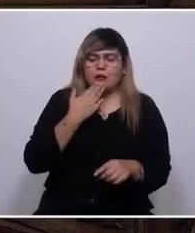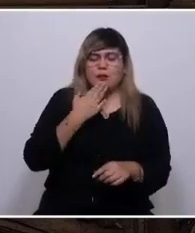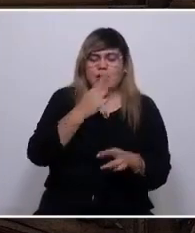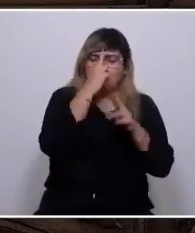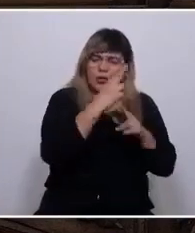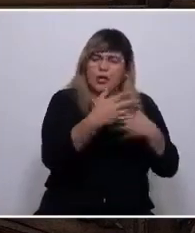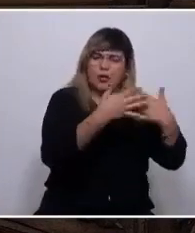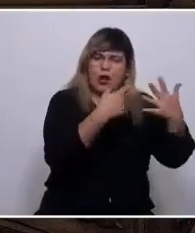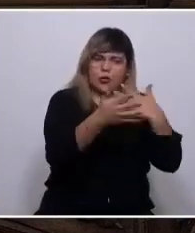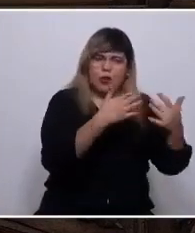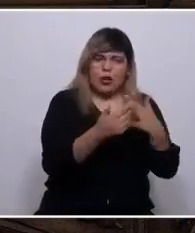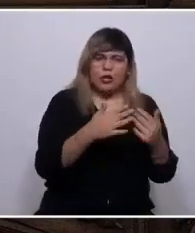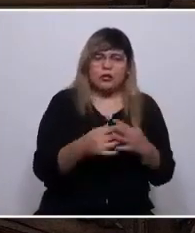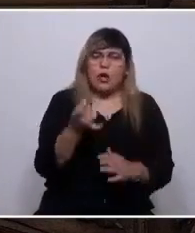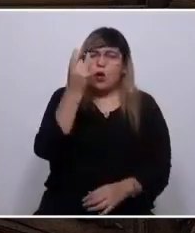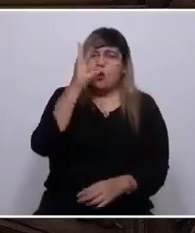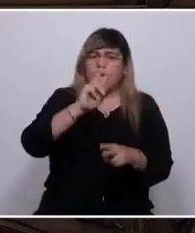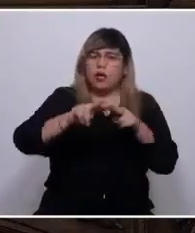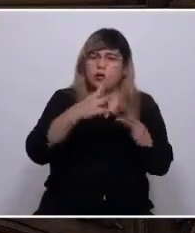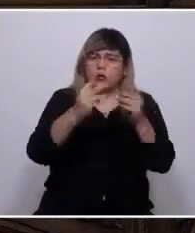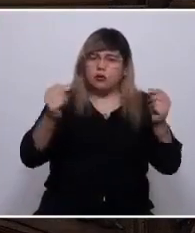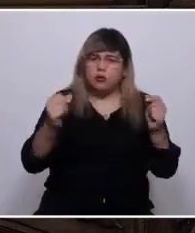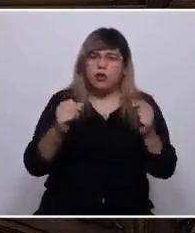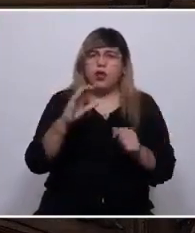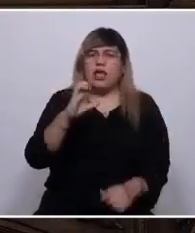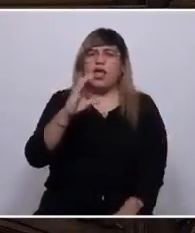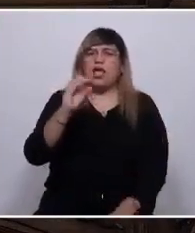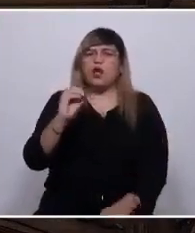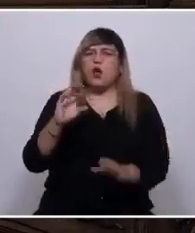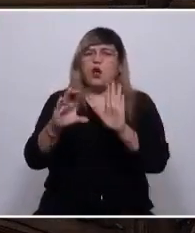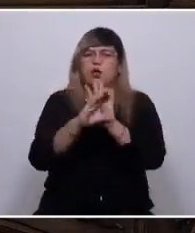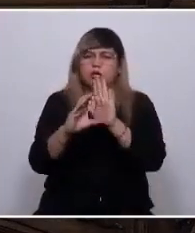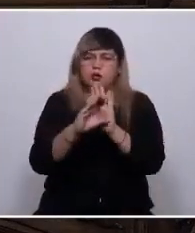Por eso, única solución, ecoconstitución.